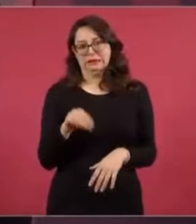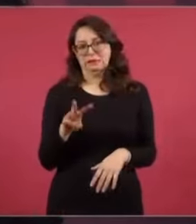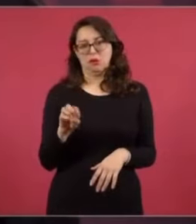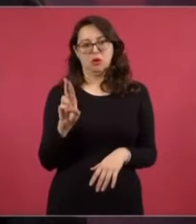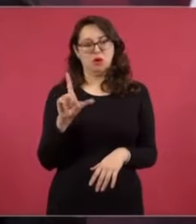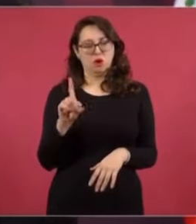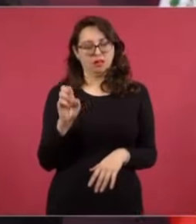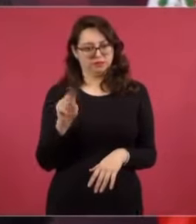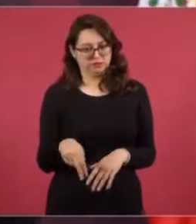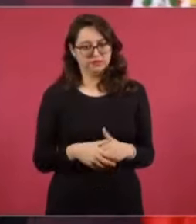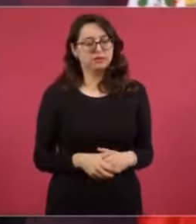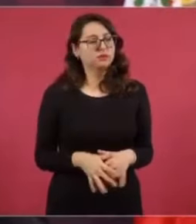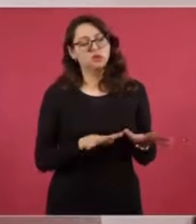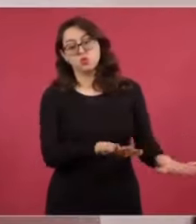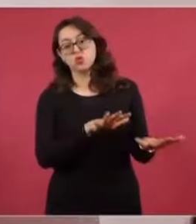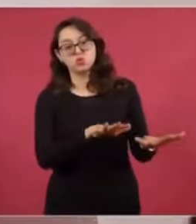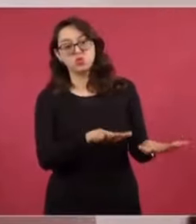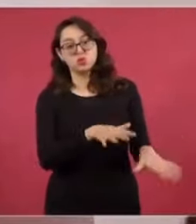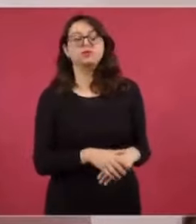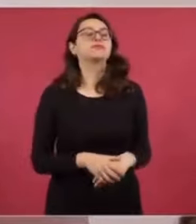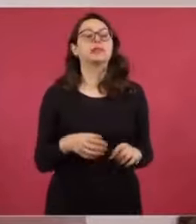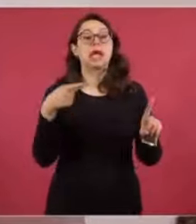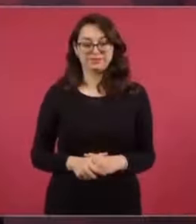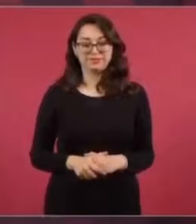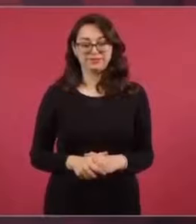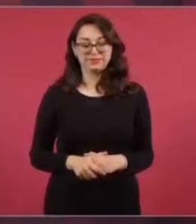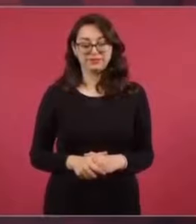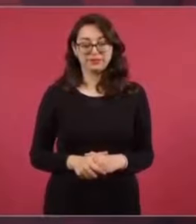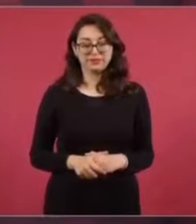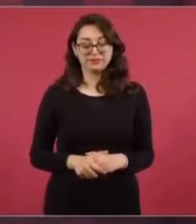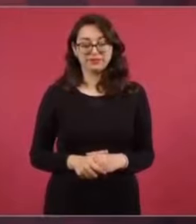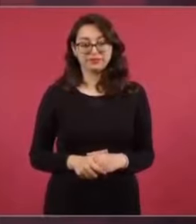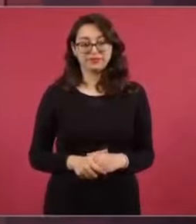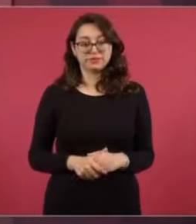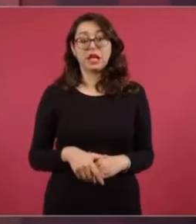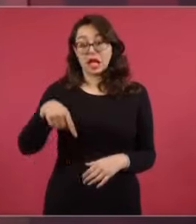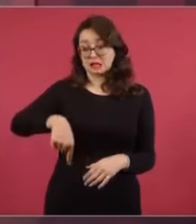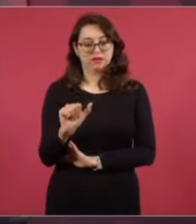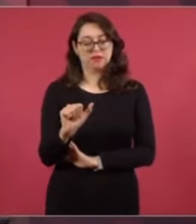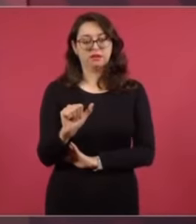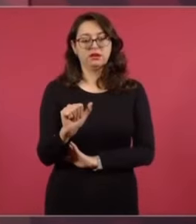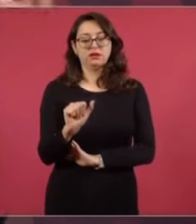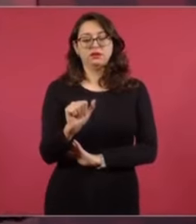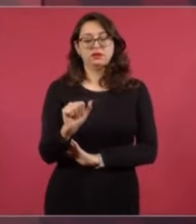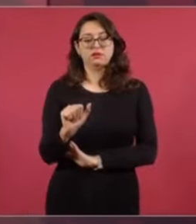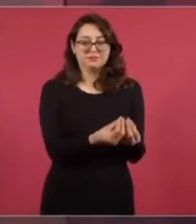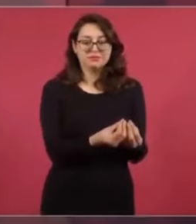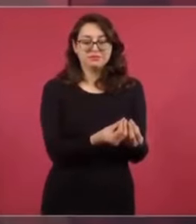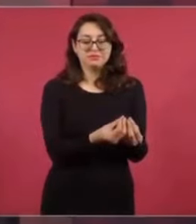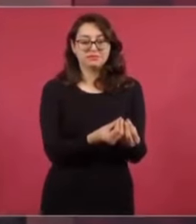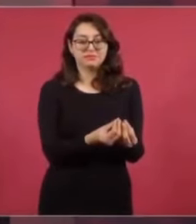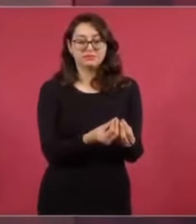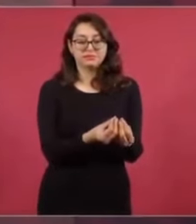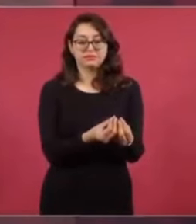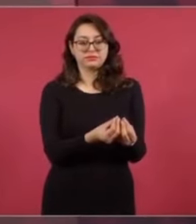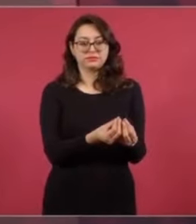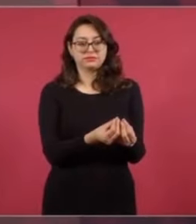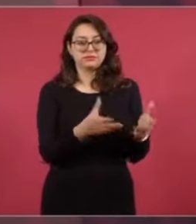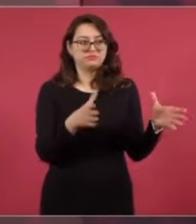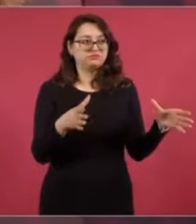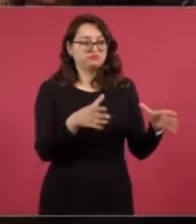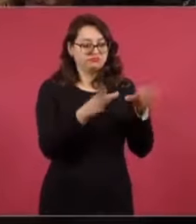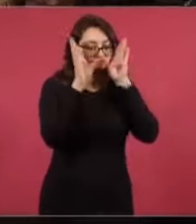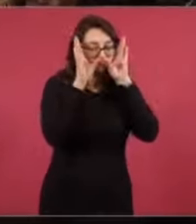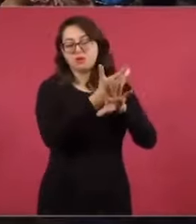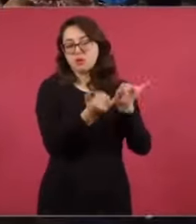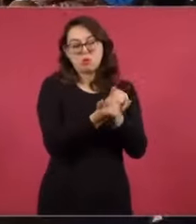que fue periodista del New York Times. Así como existe aquí el Reforma, que está al servicio del conservadurismo,